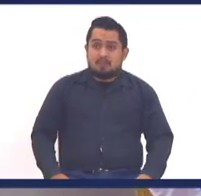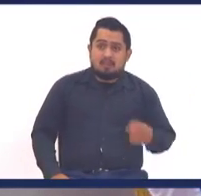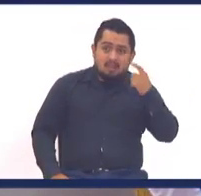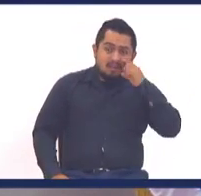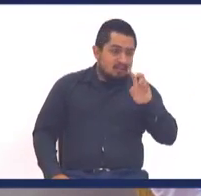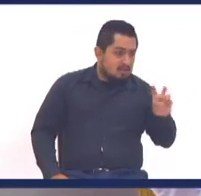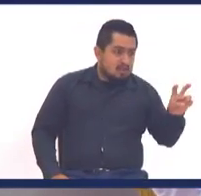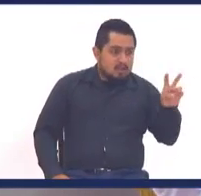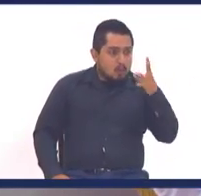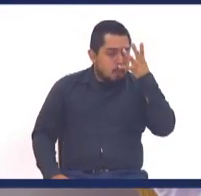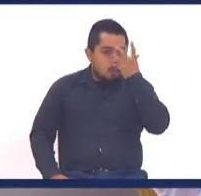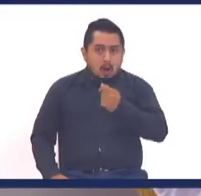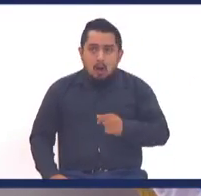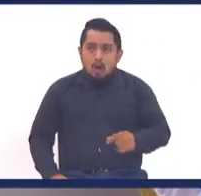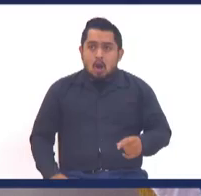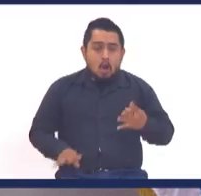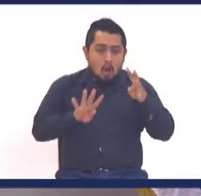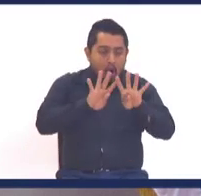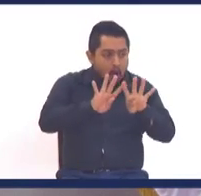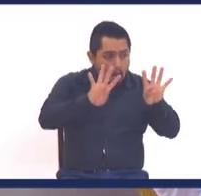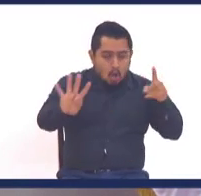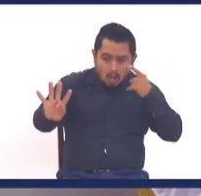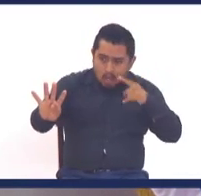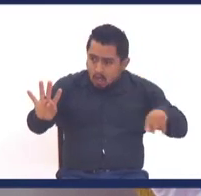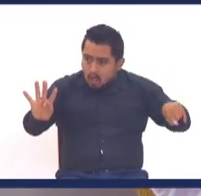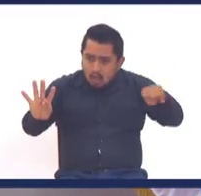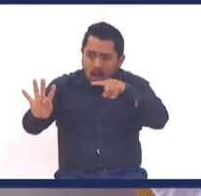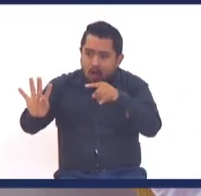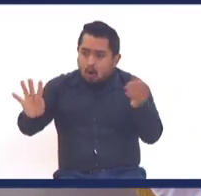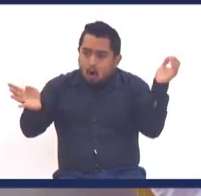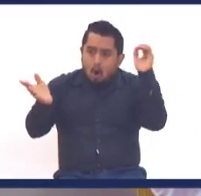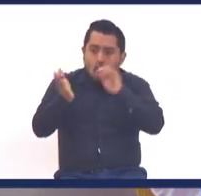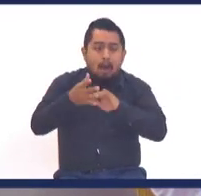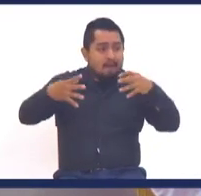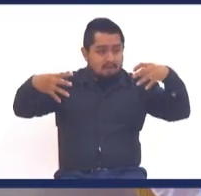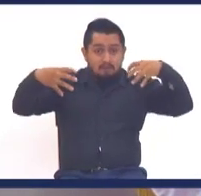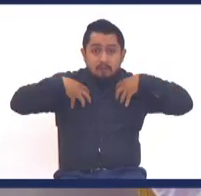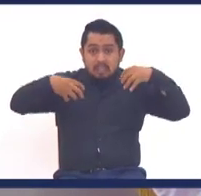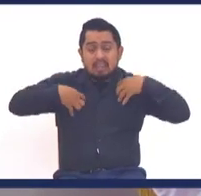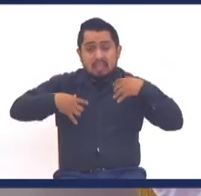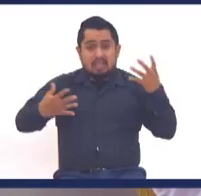pero que bonito el saber, que volvimos a la vida,